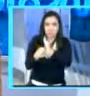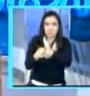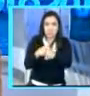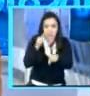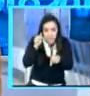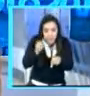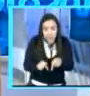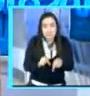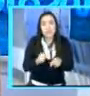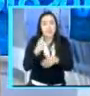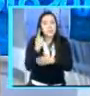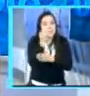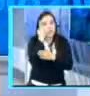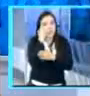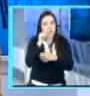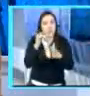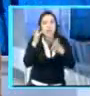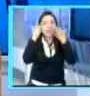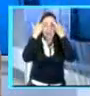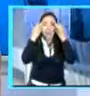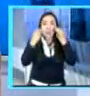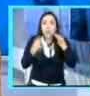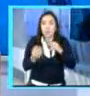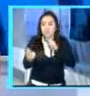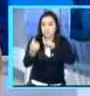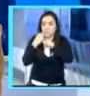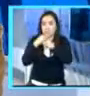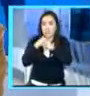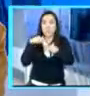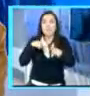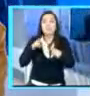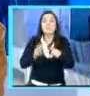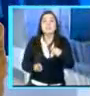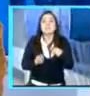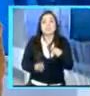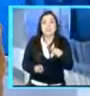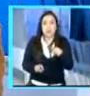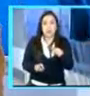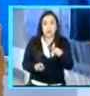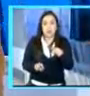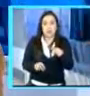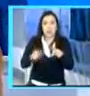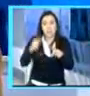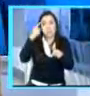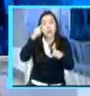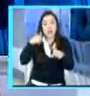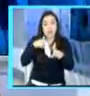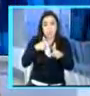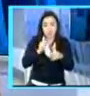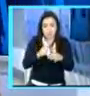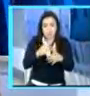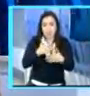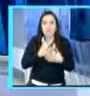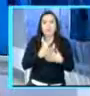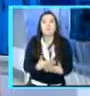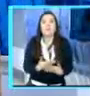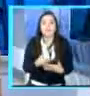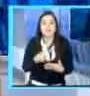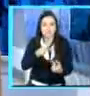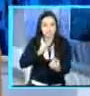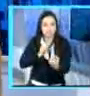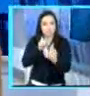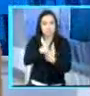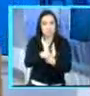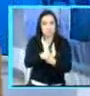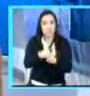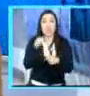trata como un elemento, una condición necesaria, básica, para que el inversor venga. Porque si no, va a ir a otro lado. Y